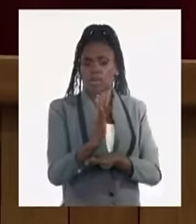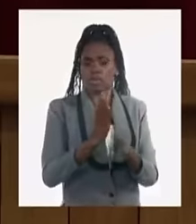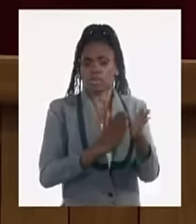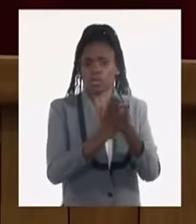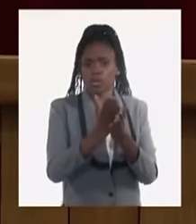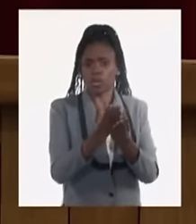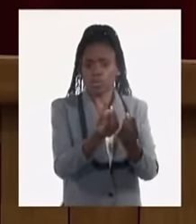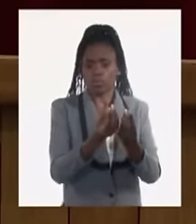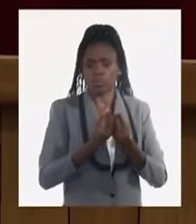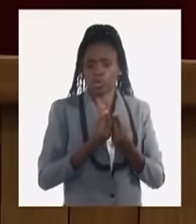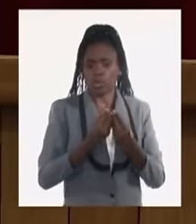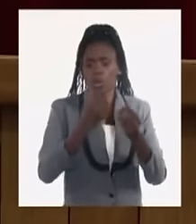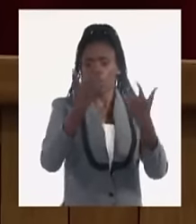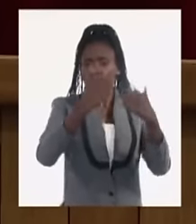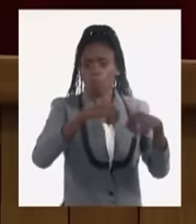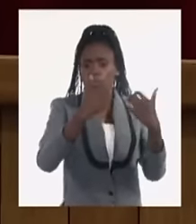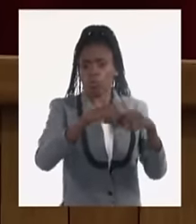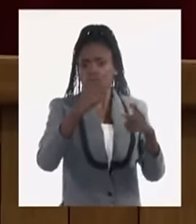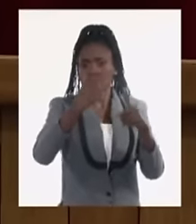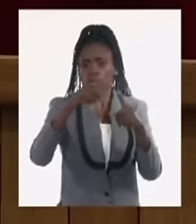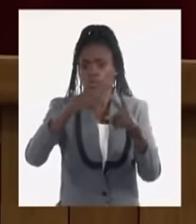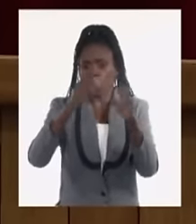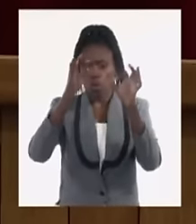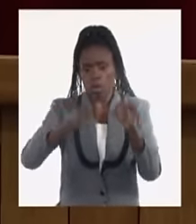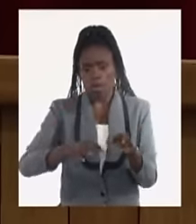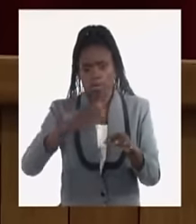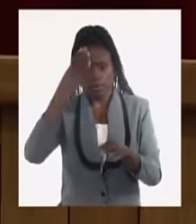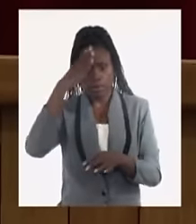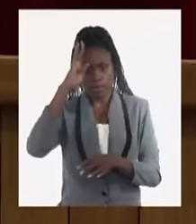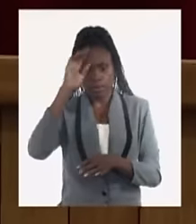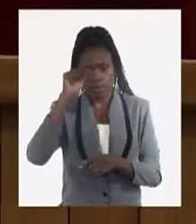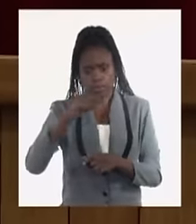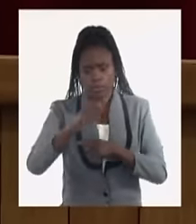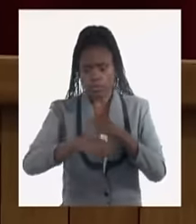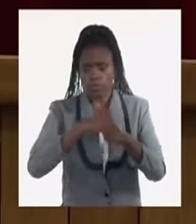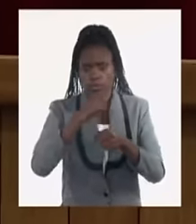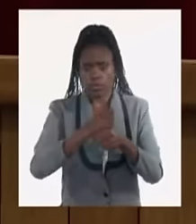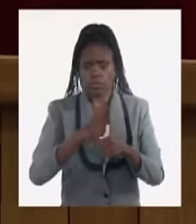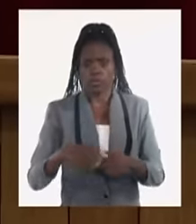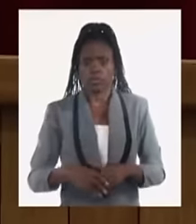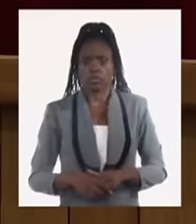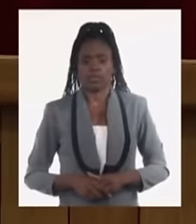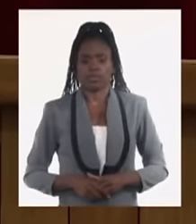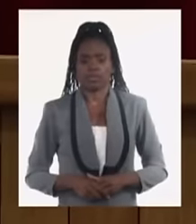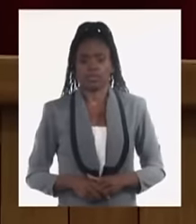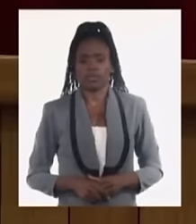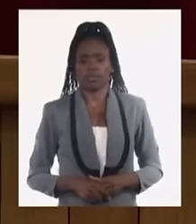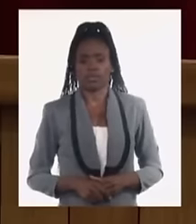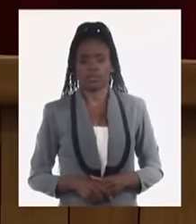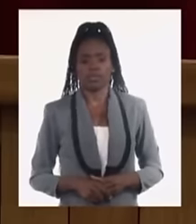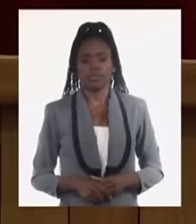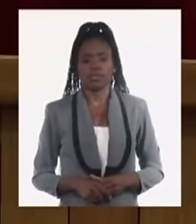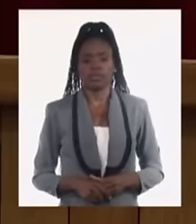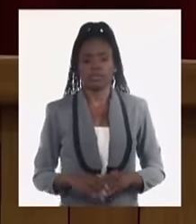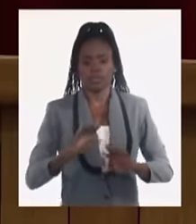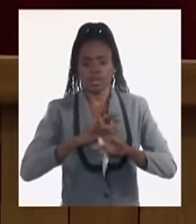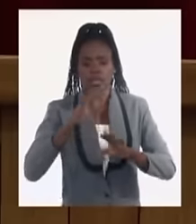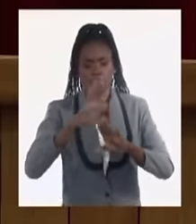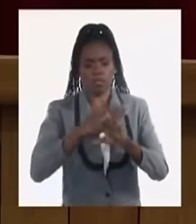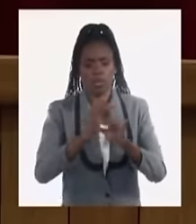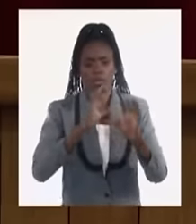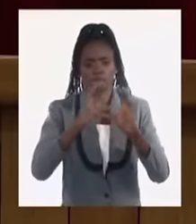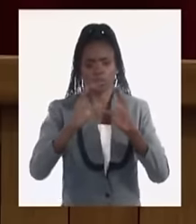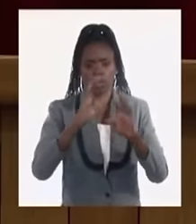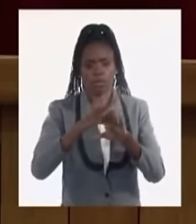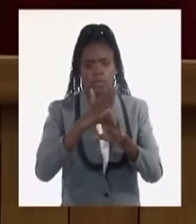adquisición de productos o efectivos en su cuestión que ya se irá comunicando posteriormente.